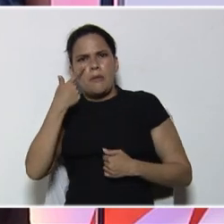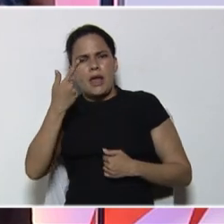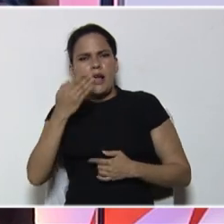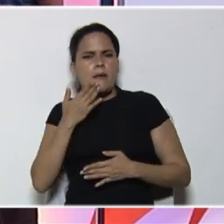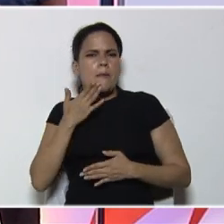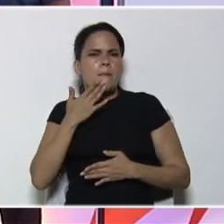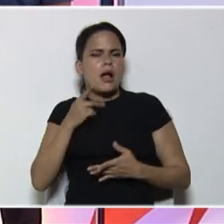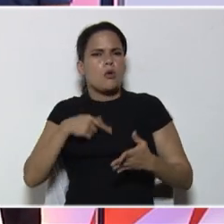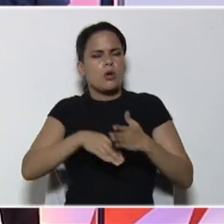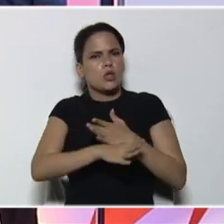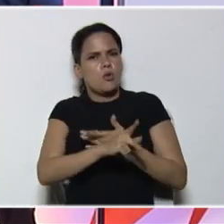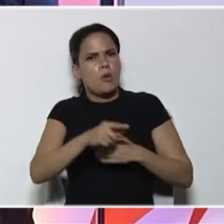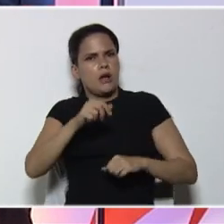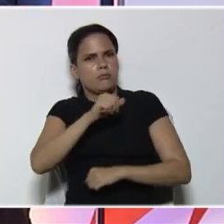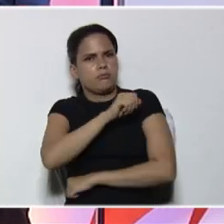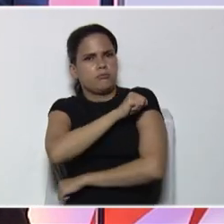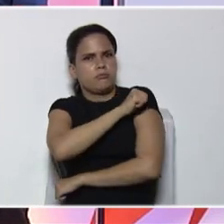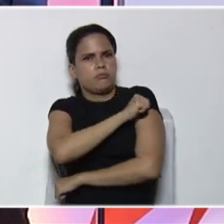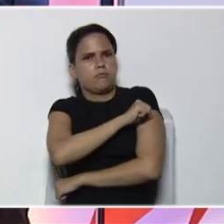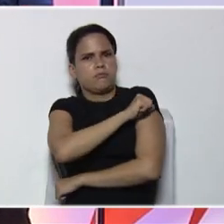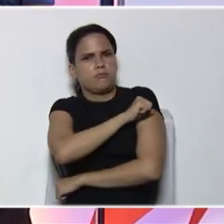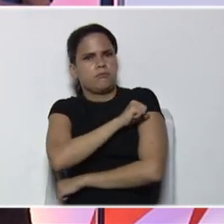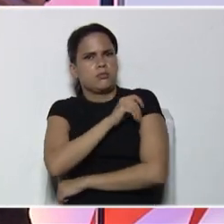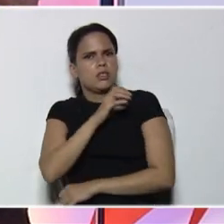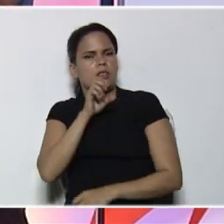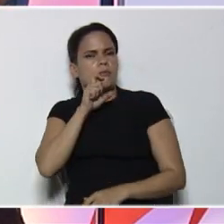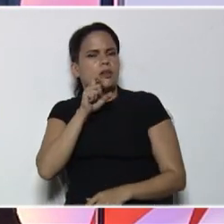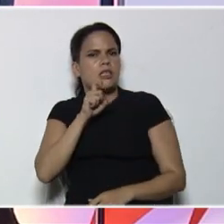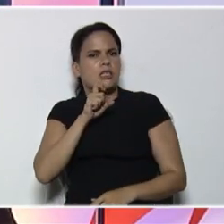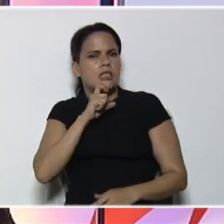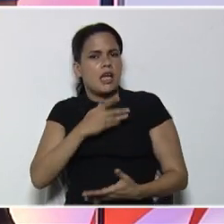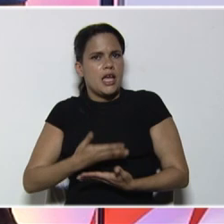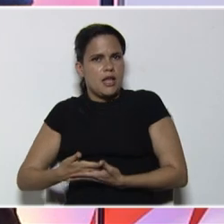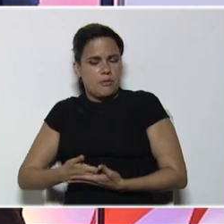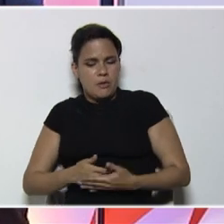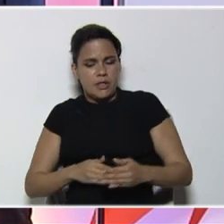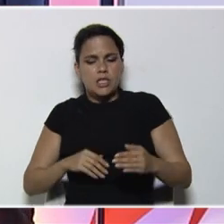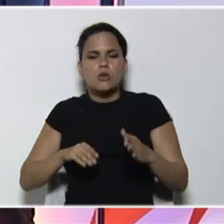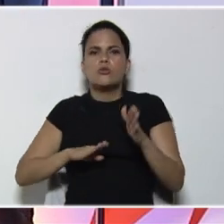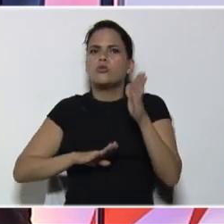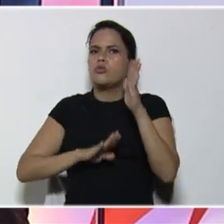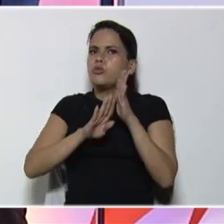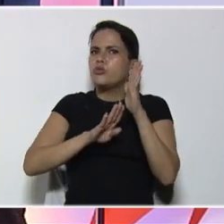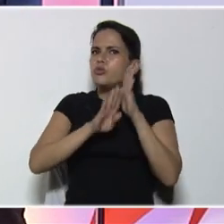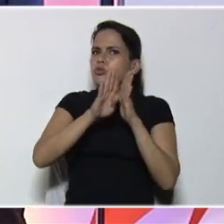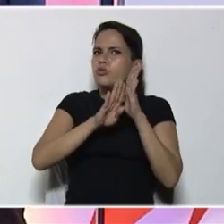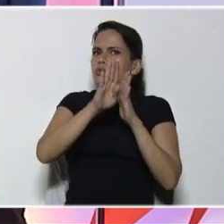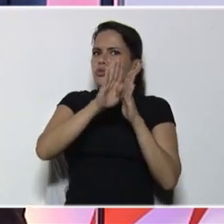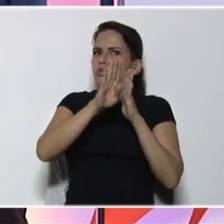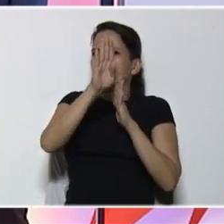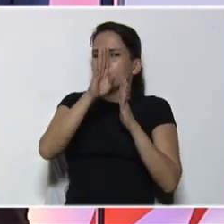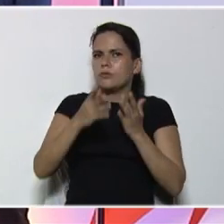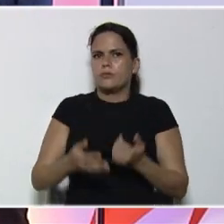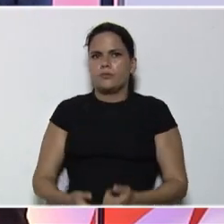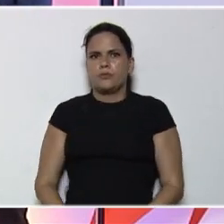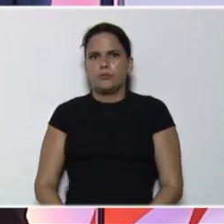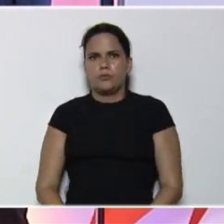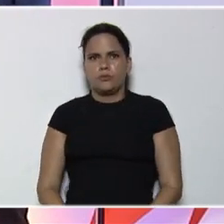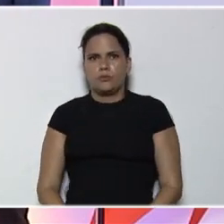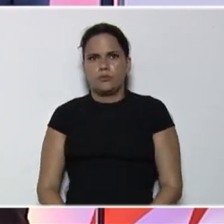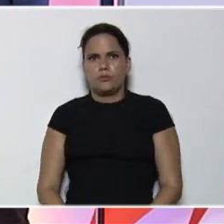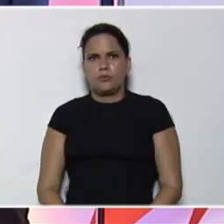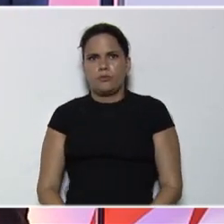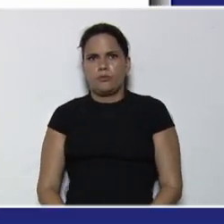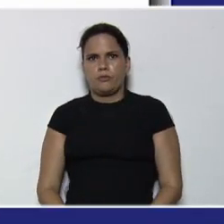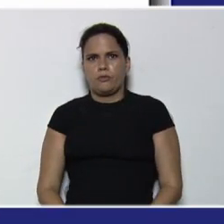madre, cuando está embarazada, el embrión, va, va obteniendo, un desarrollo, una economía, sin trastorno,